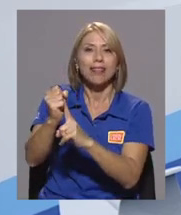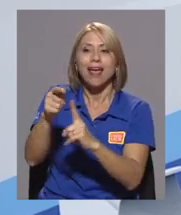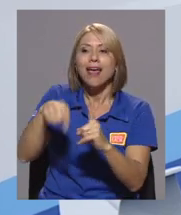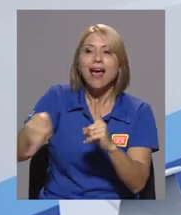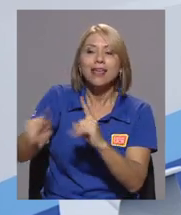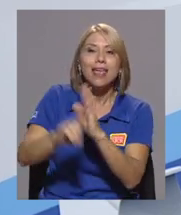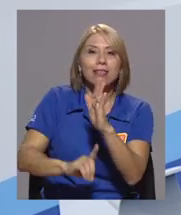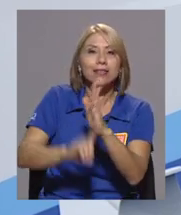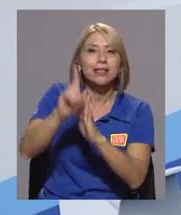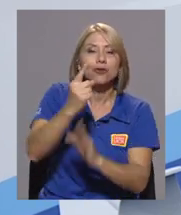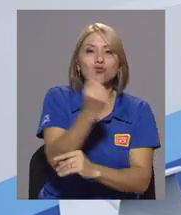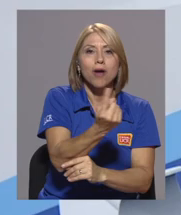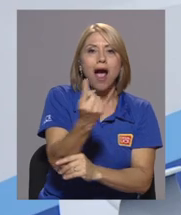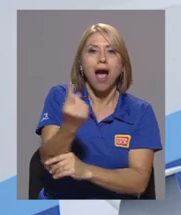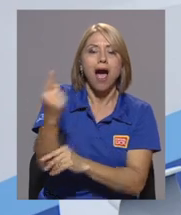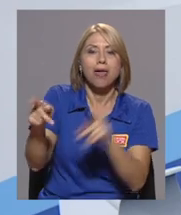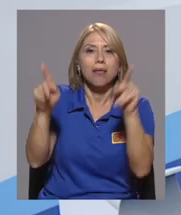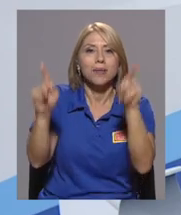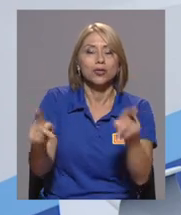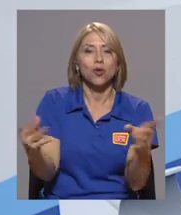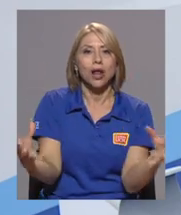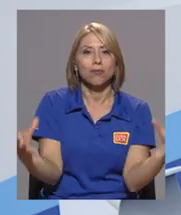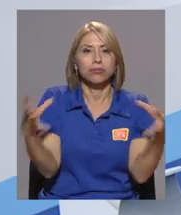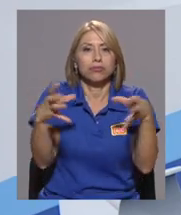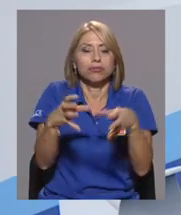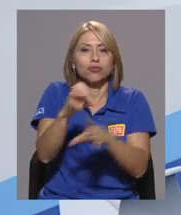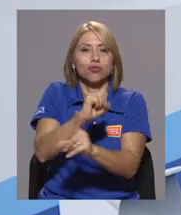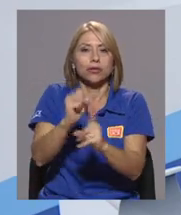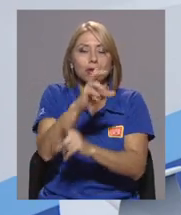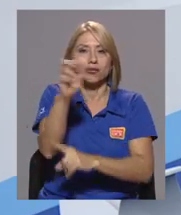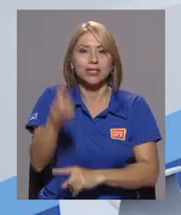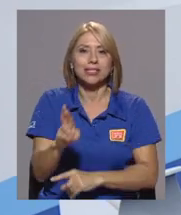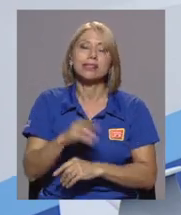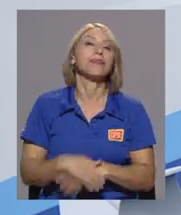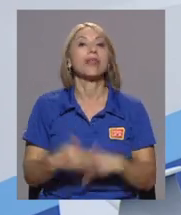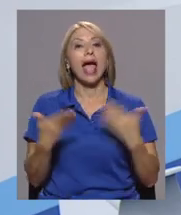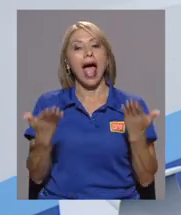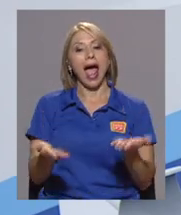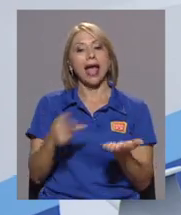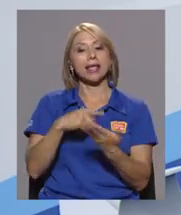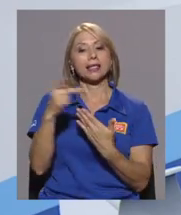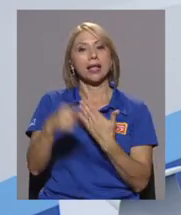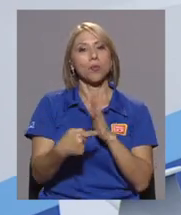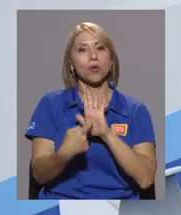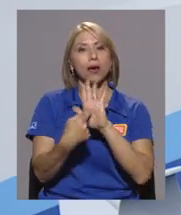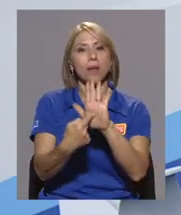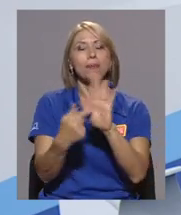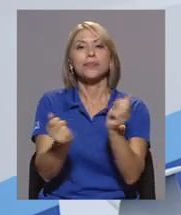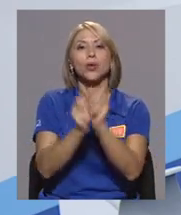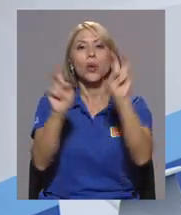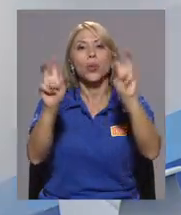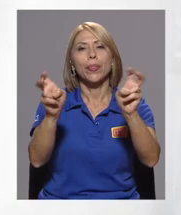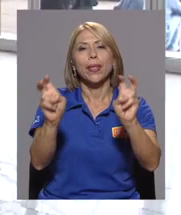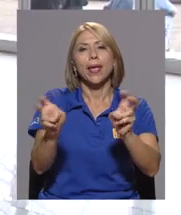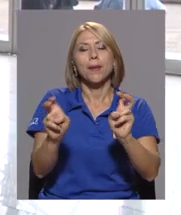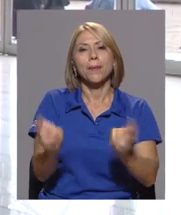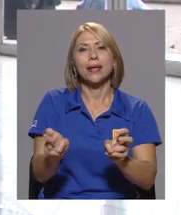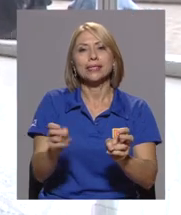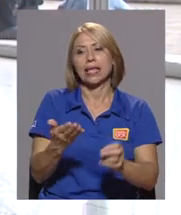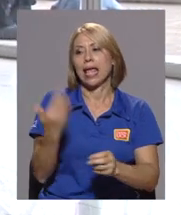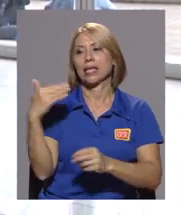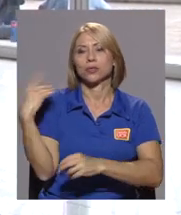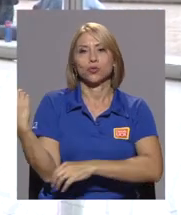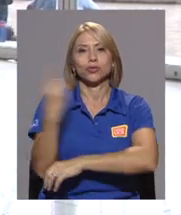a la sociedad, al desarrollo de la sociedad y en la sociedad al desarrollo de cada una de las personas que conforman la sociedad costarricense.